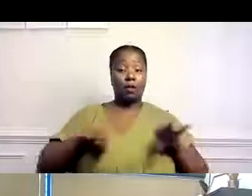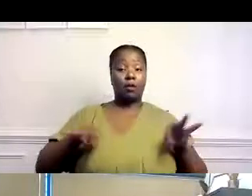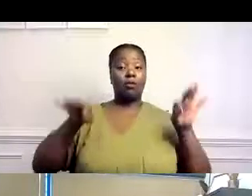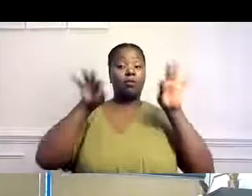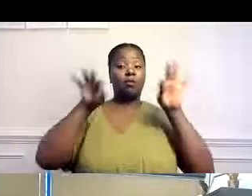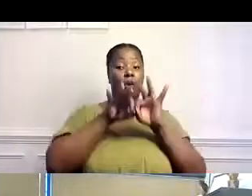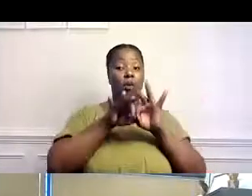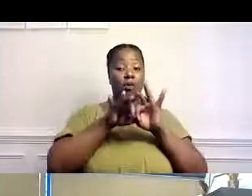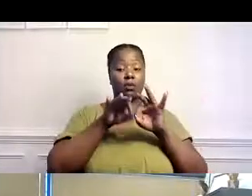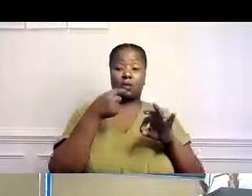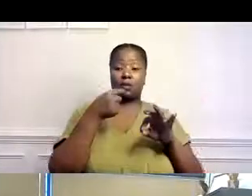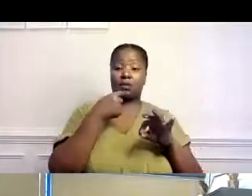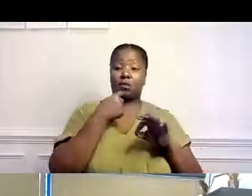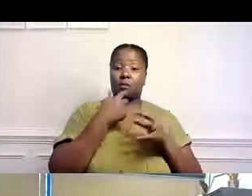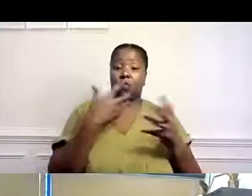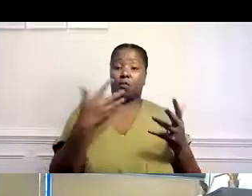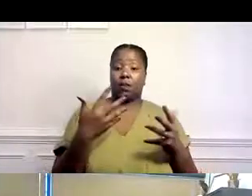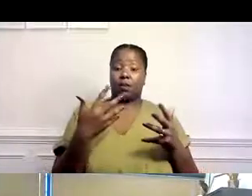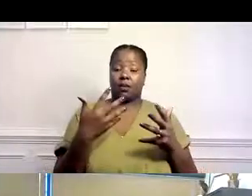es la equidad.